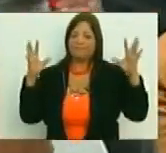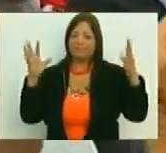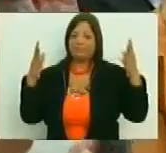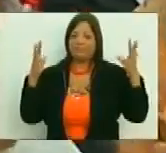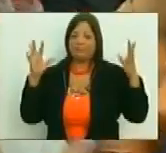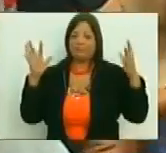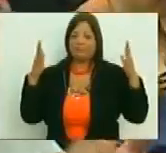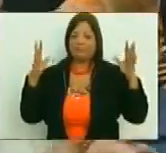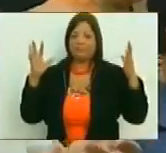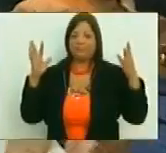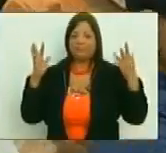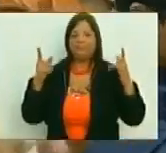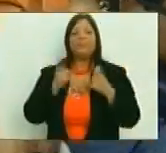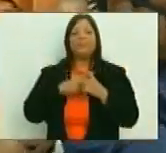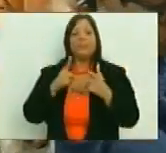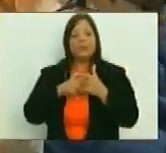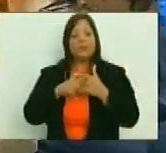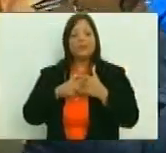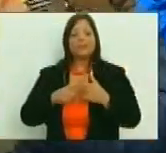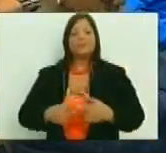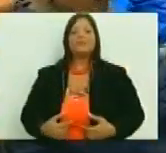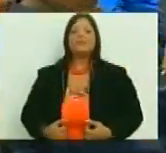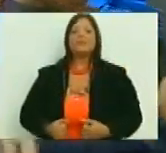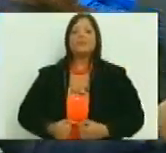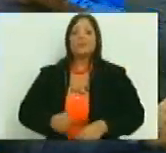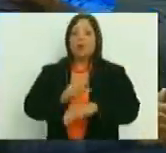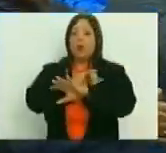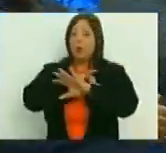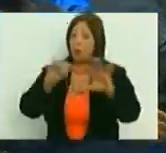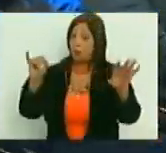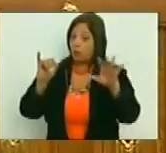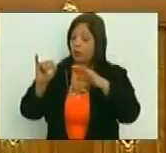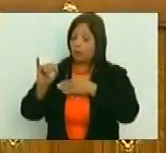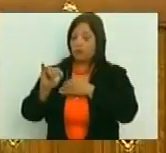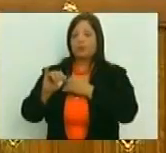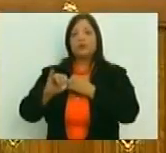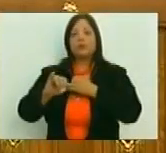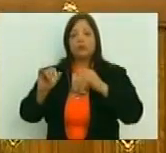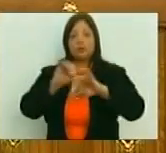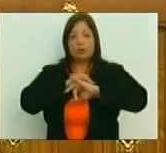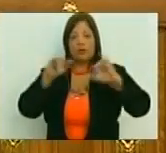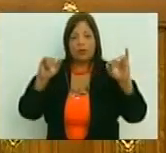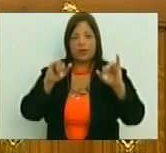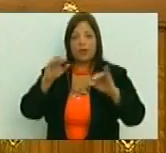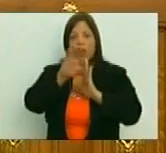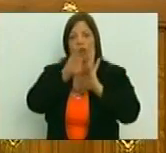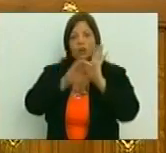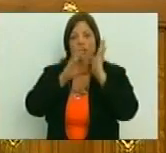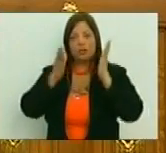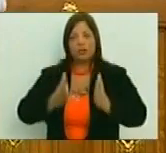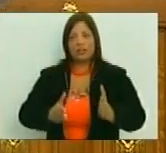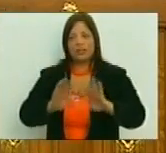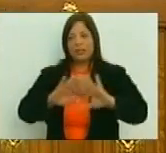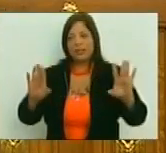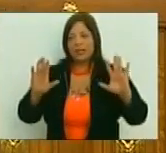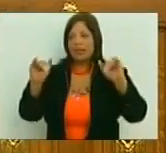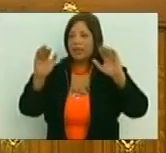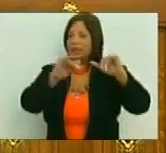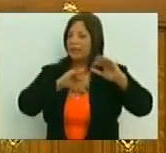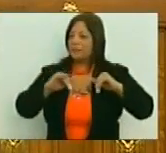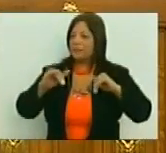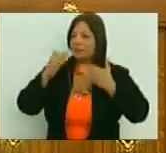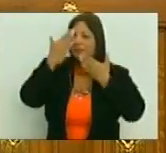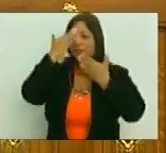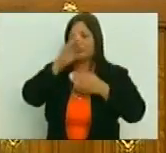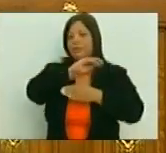así pues concluyo estimados camaradas constituyentes exhortando